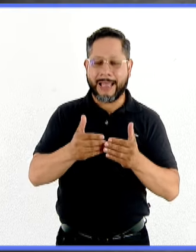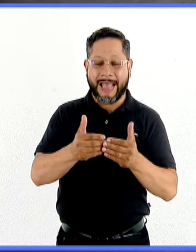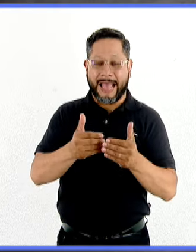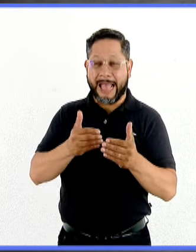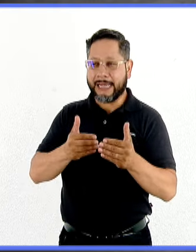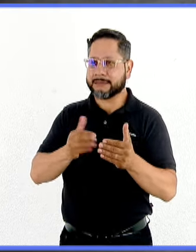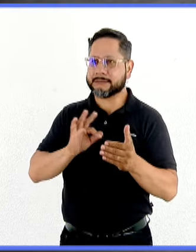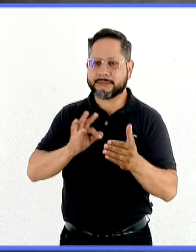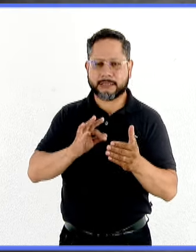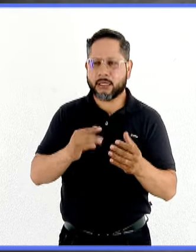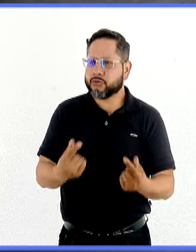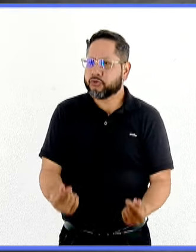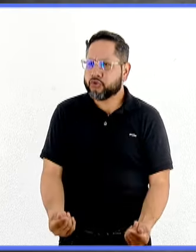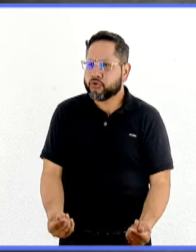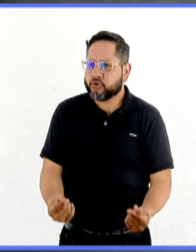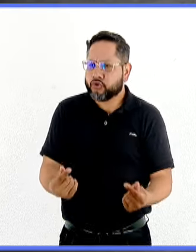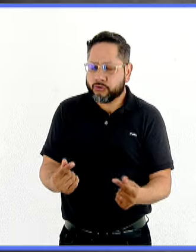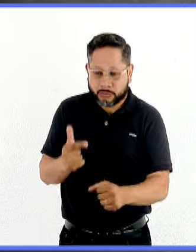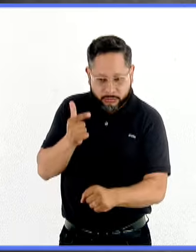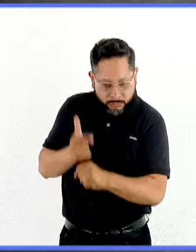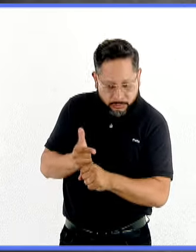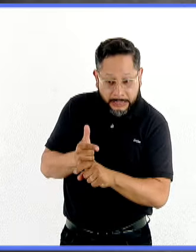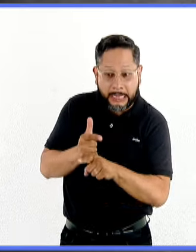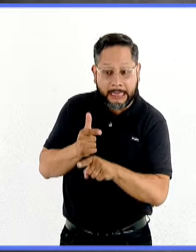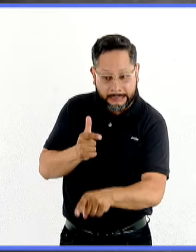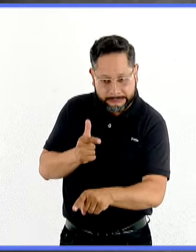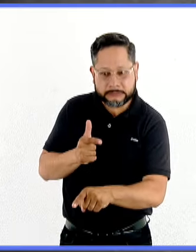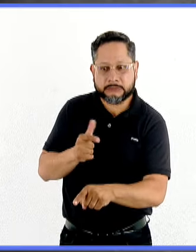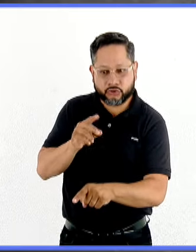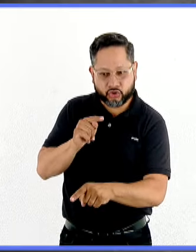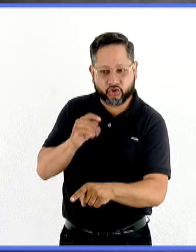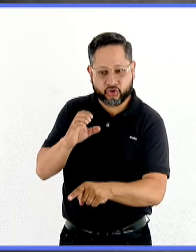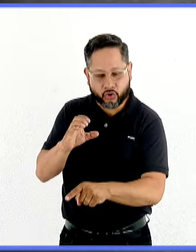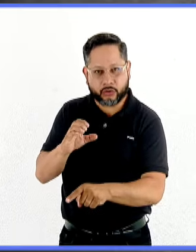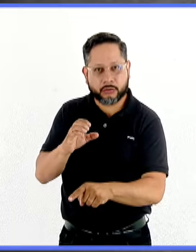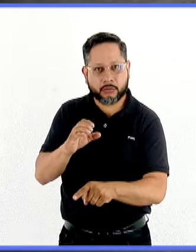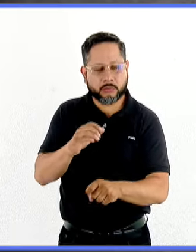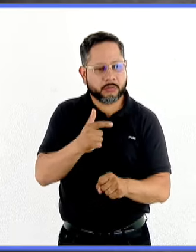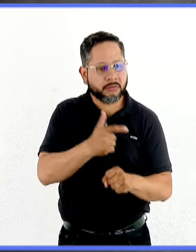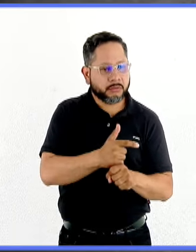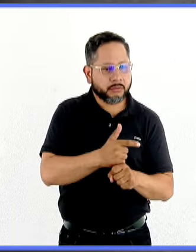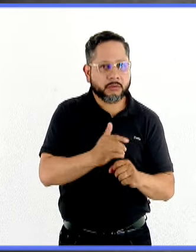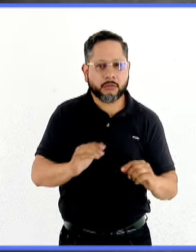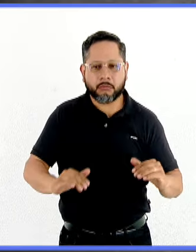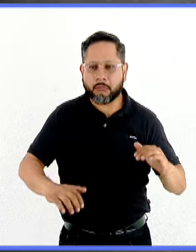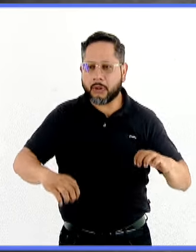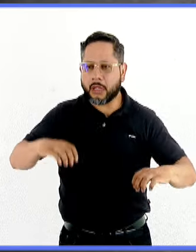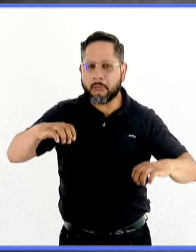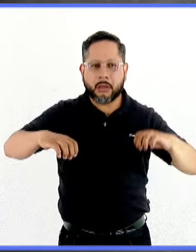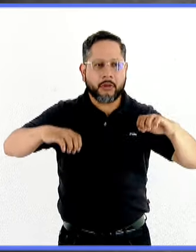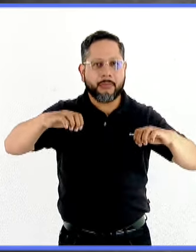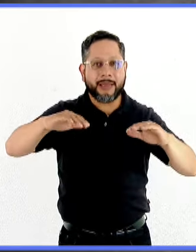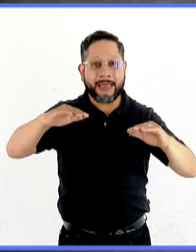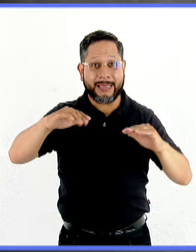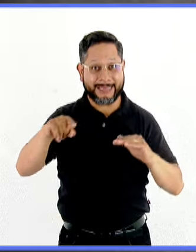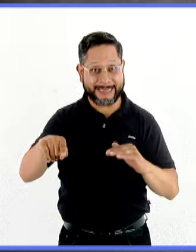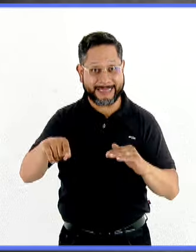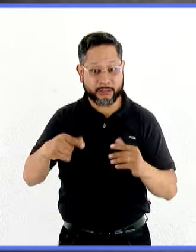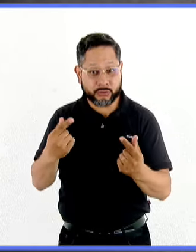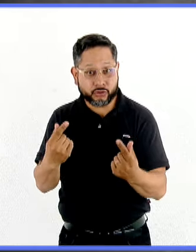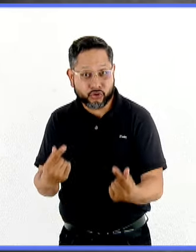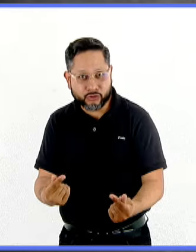sea la atención, tiene un mejor pronóstico de control, ¿no? A diferencia de cuando vamos encontrándonos las pautas mucho más